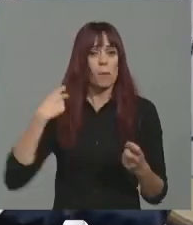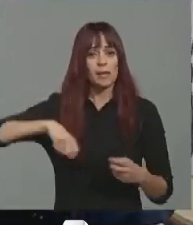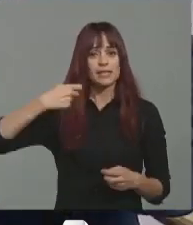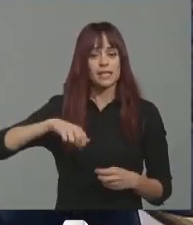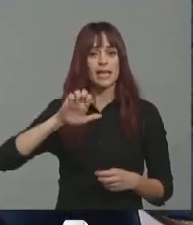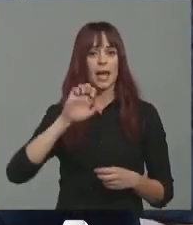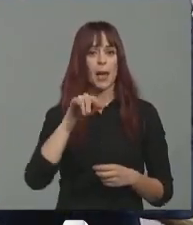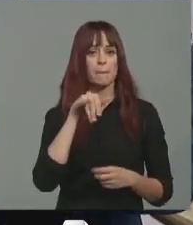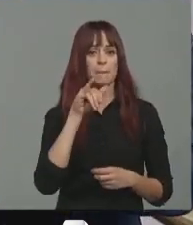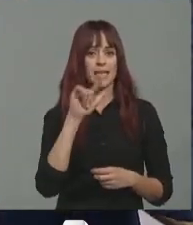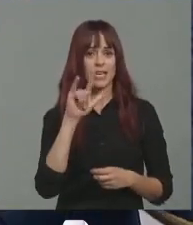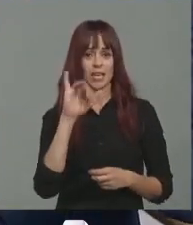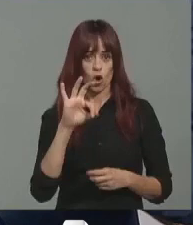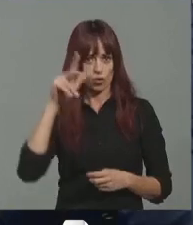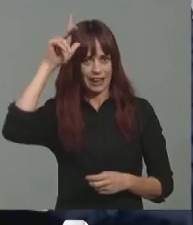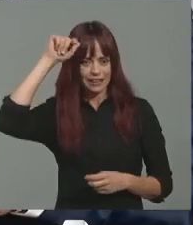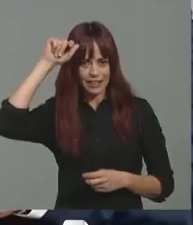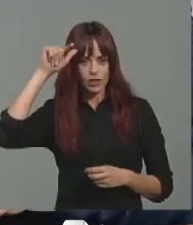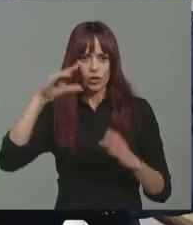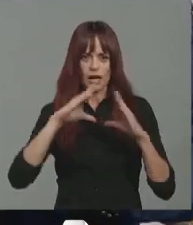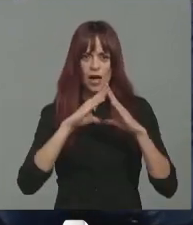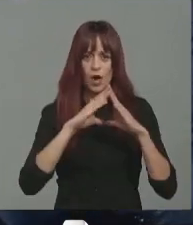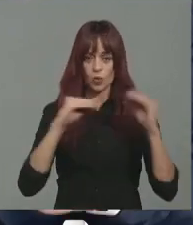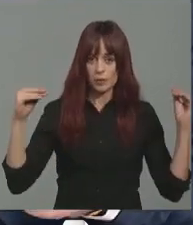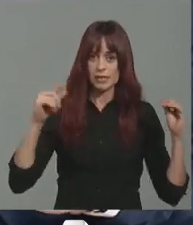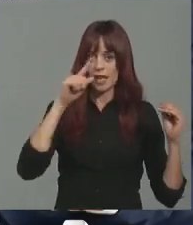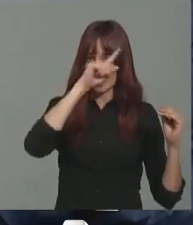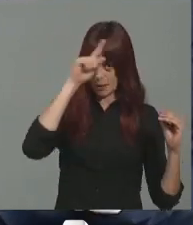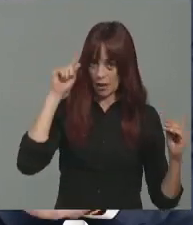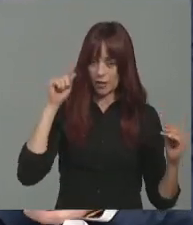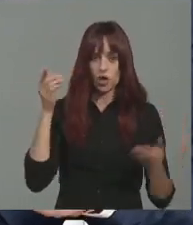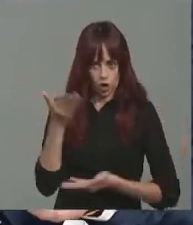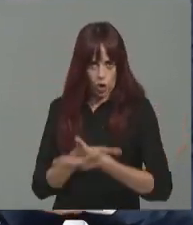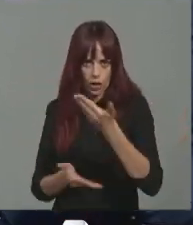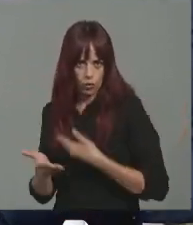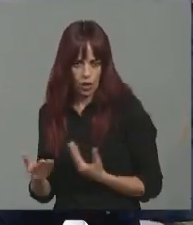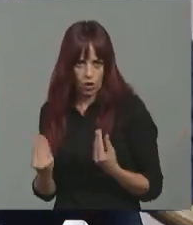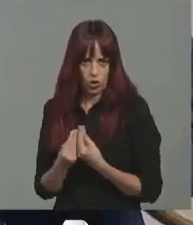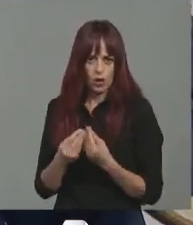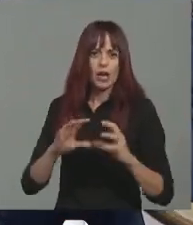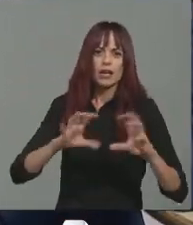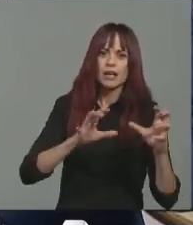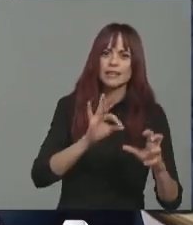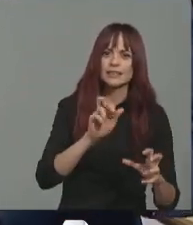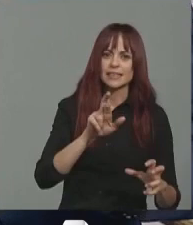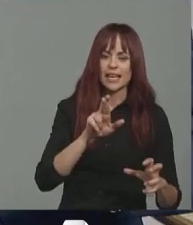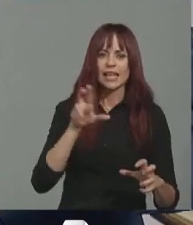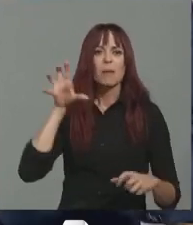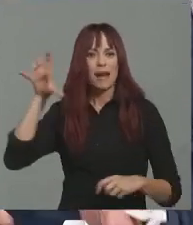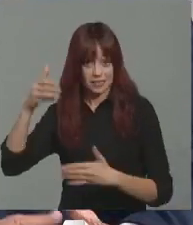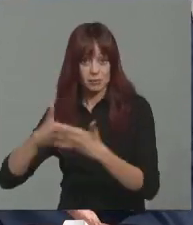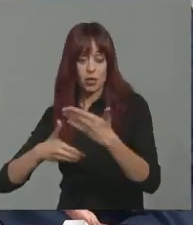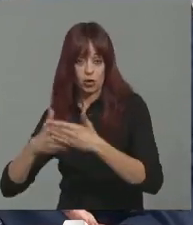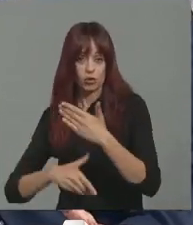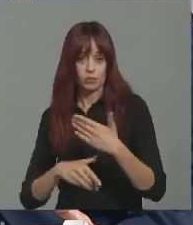Ontiveros, un catedrático de la Autónoma de Madrid, prestigiosísimo, colaborador habitual de la SER y del país, con lo cual nada sospechoso de ser afín